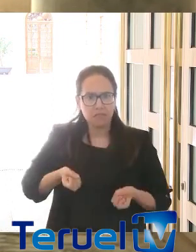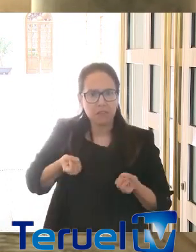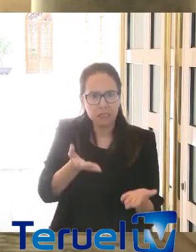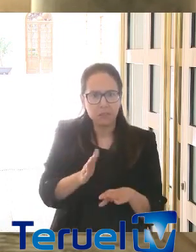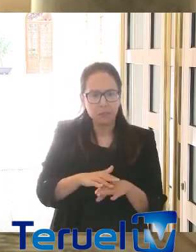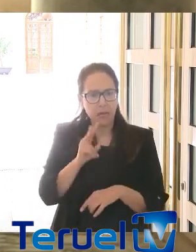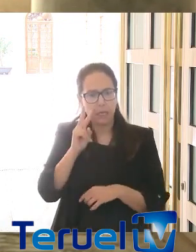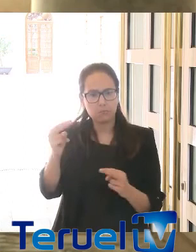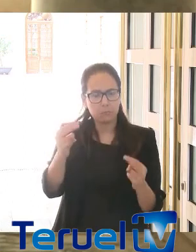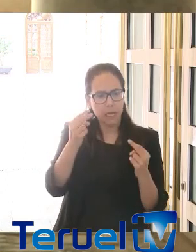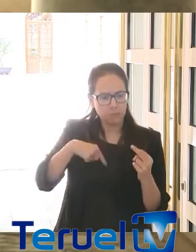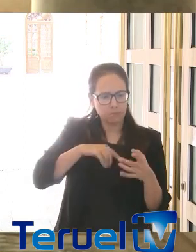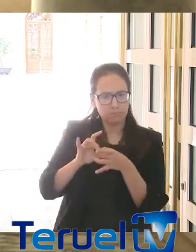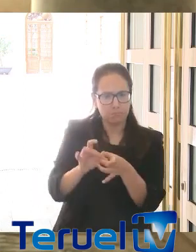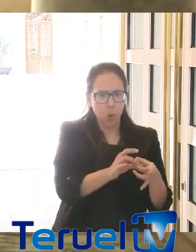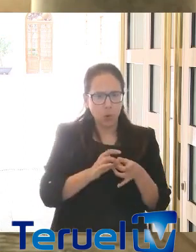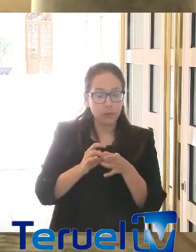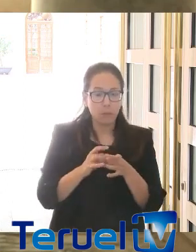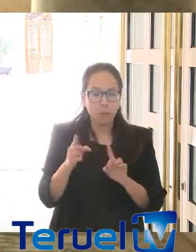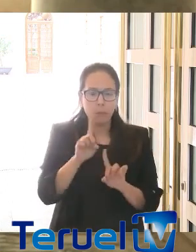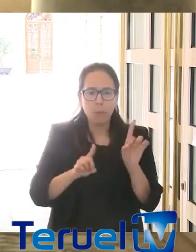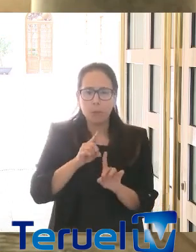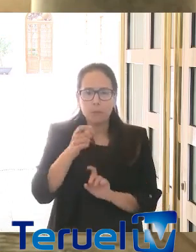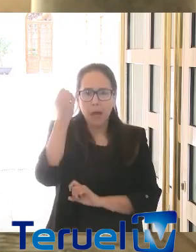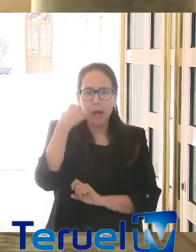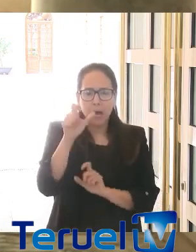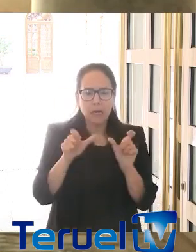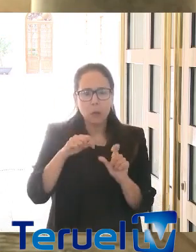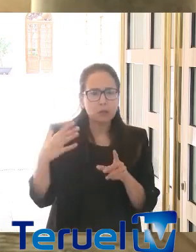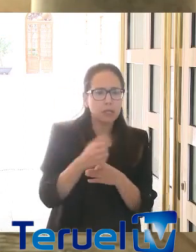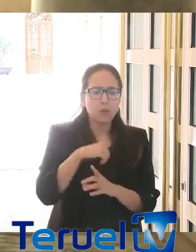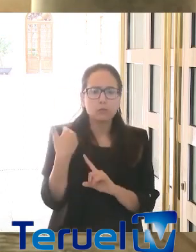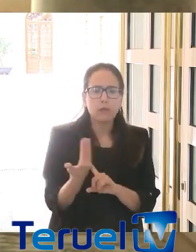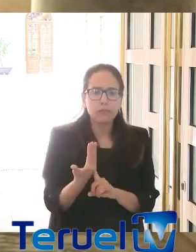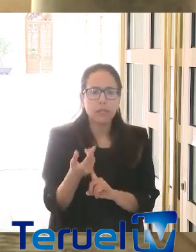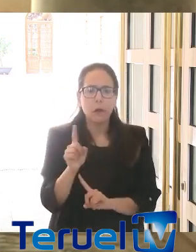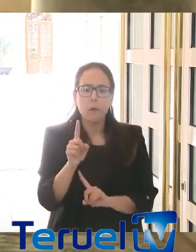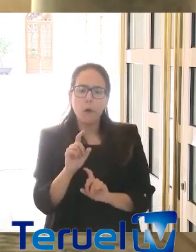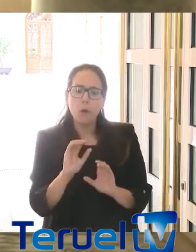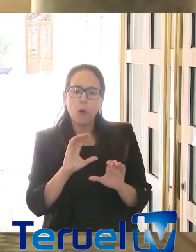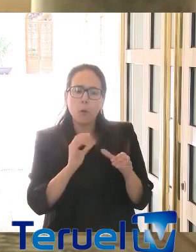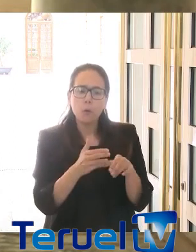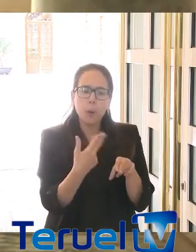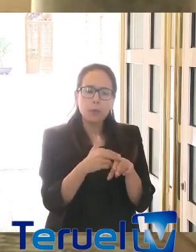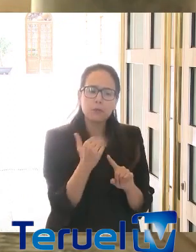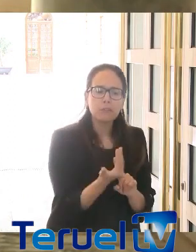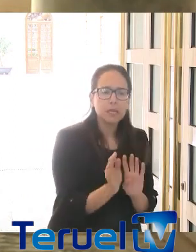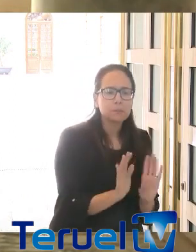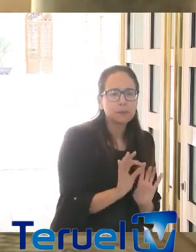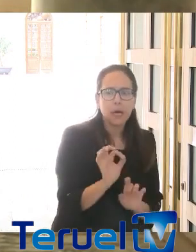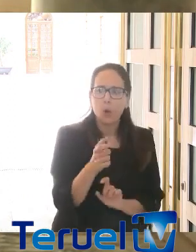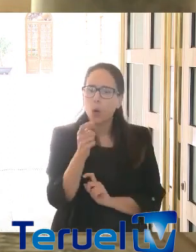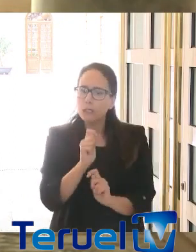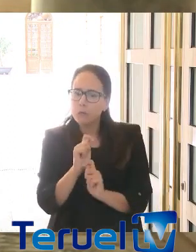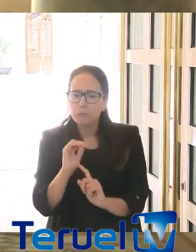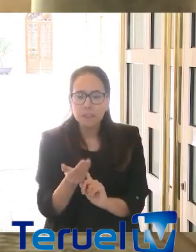planteando en este momento el problema que es de todos los aragoneses y no de un partido político o de un grupo o de una asociación. Y